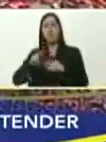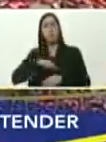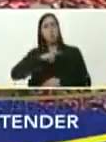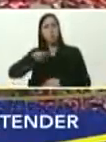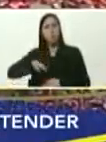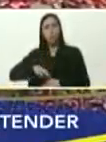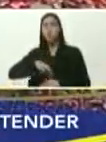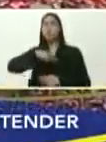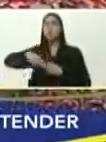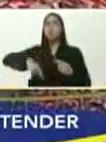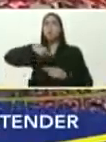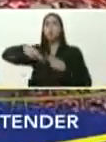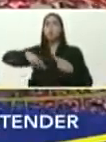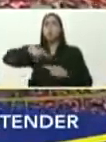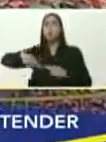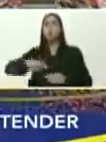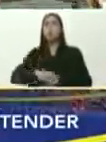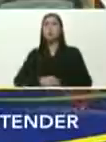revolución,